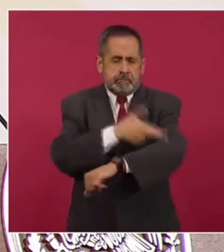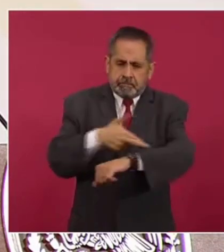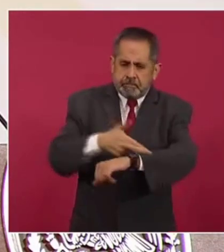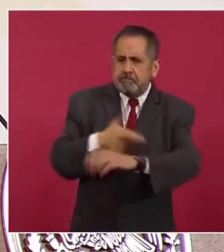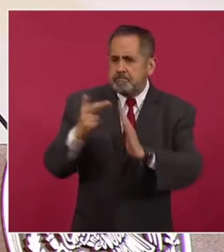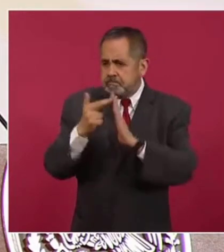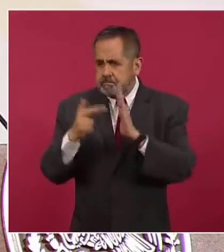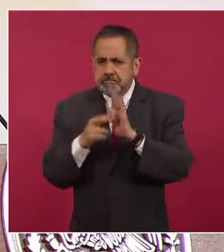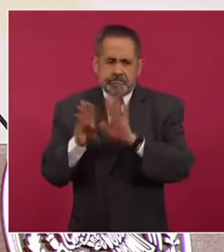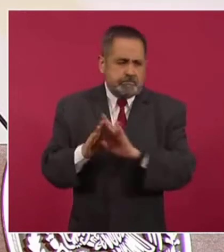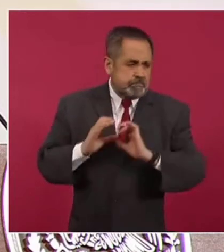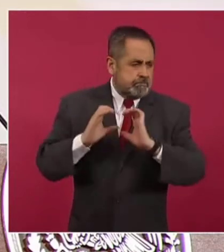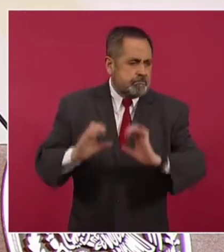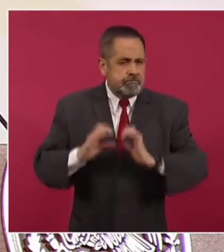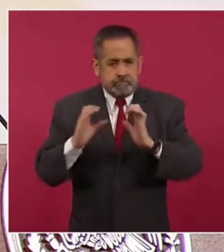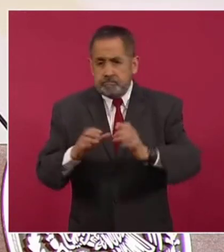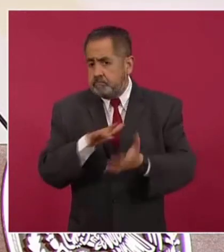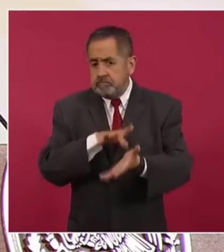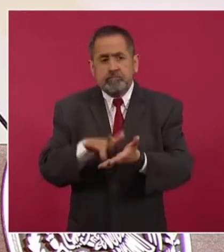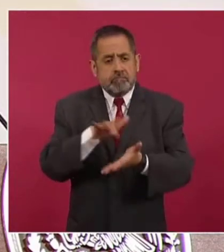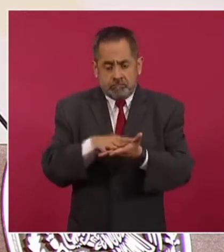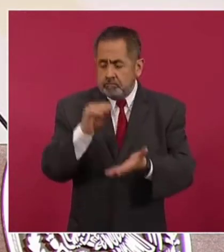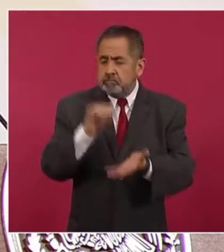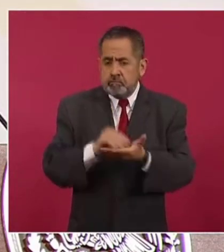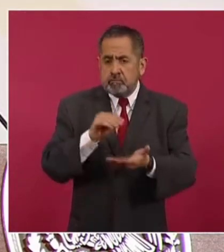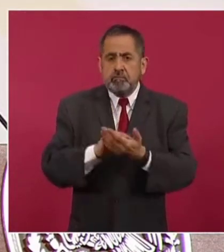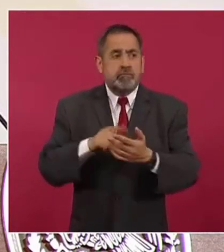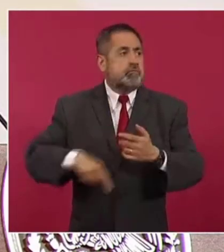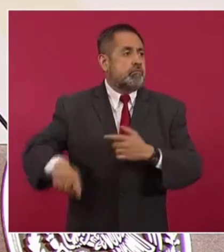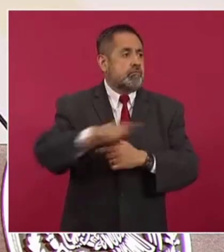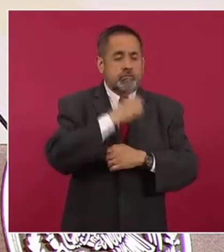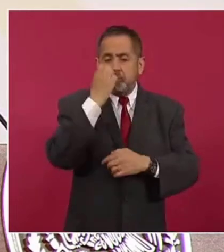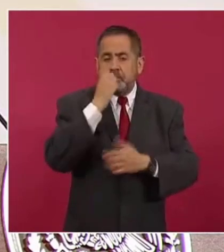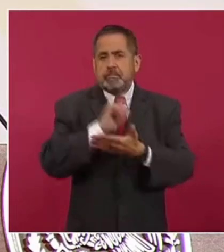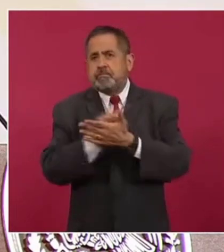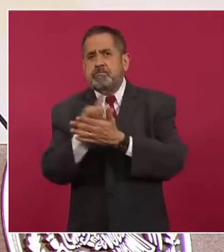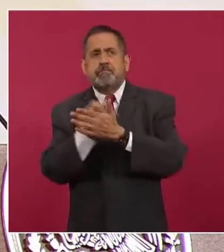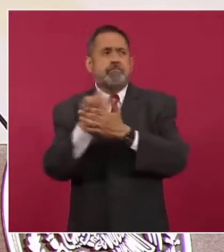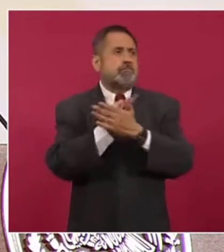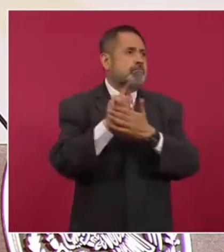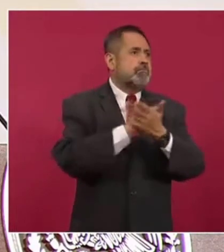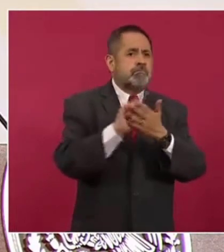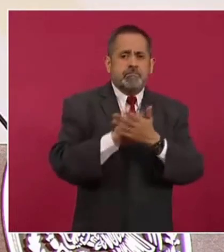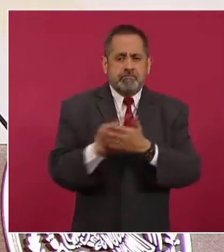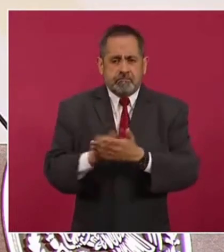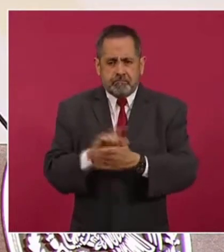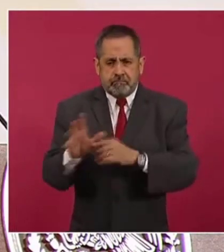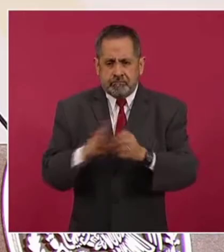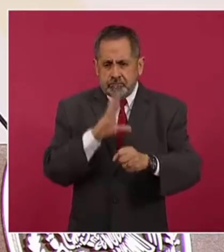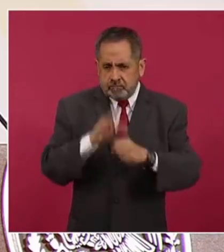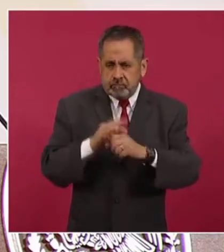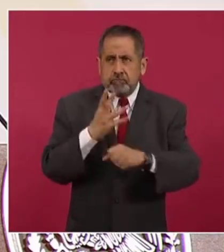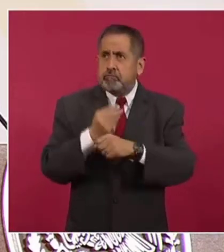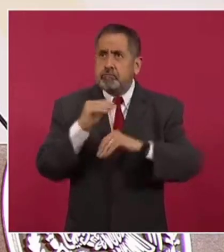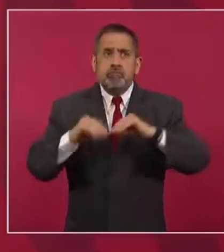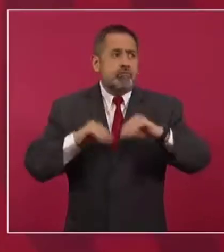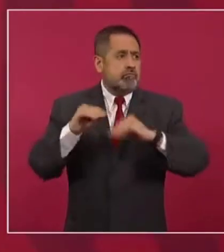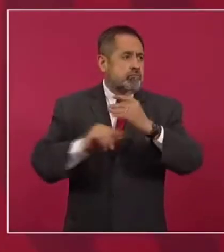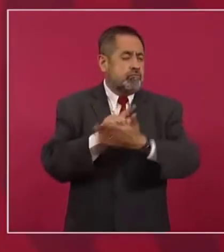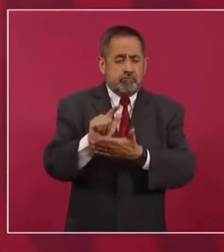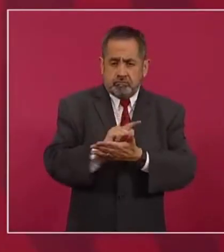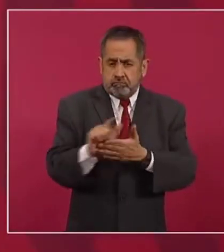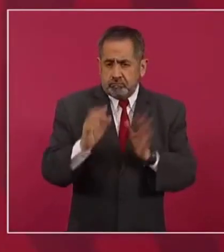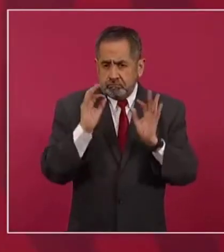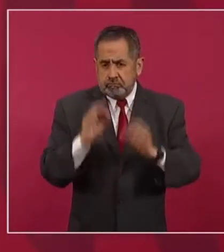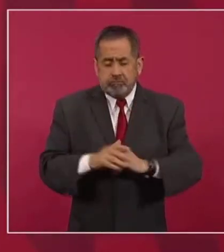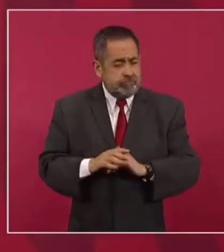apoyando en la limpieza de las instituciones, trabajando en algunas mejoras. Entonces, ya,